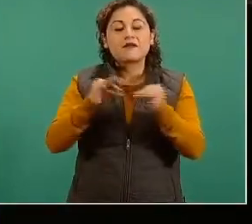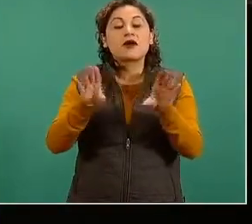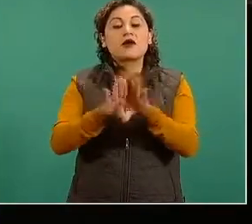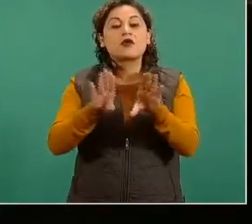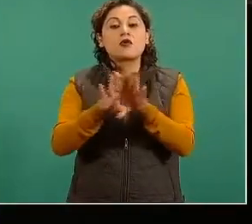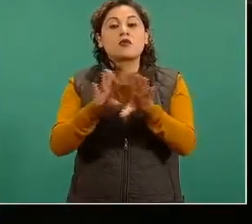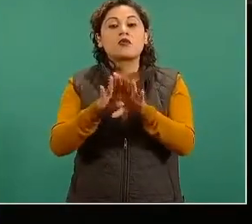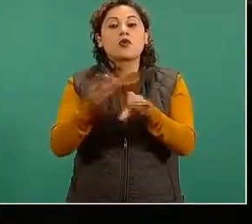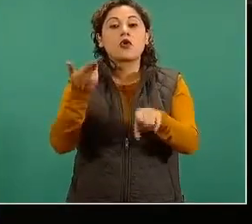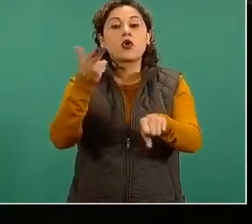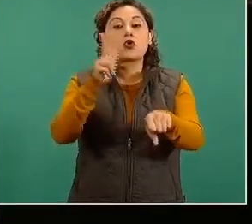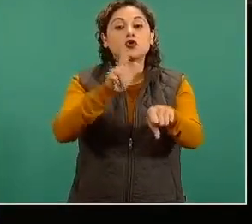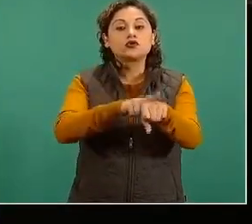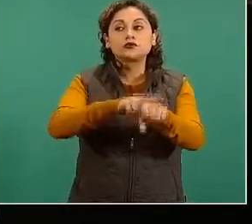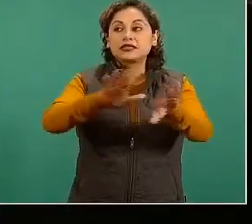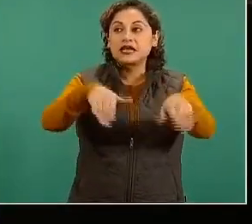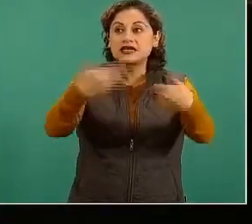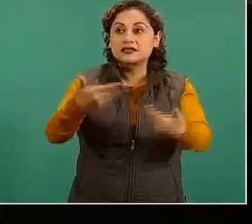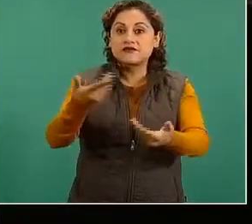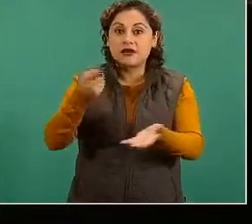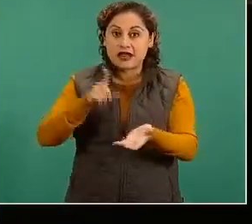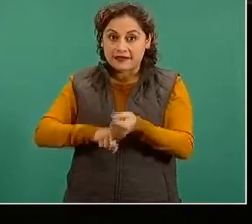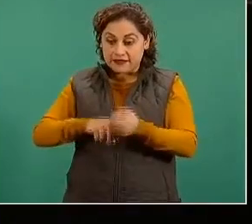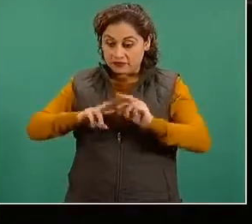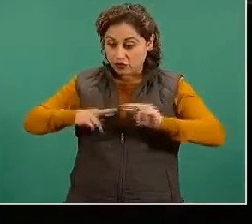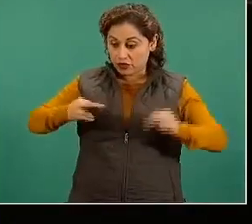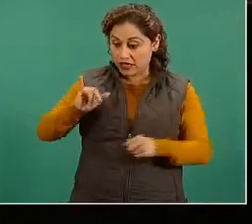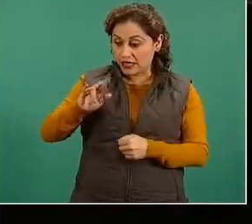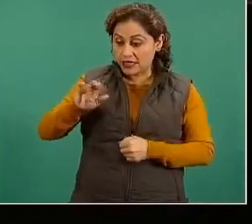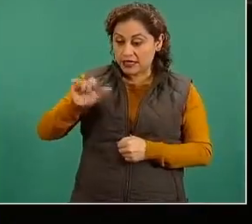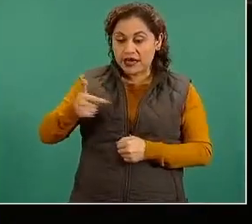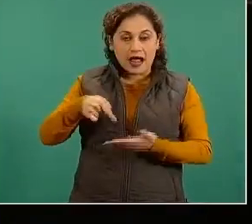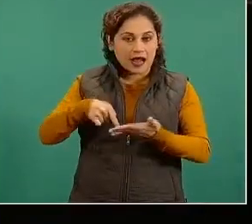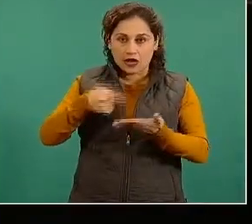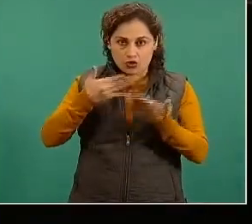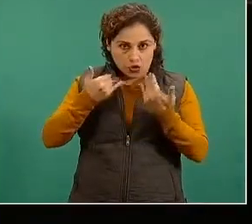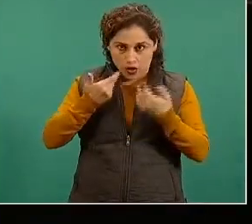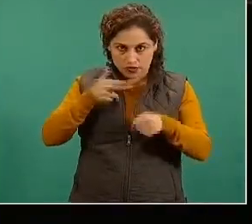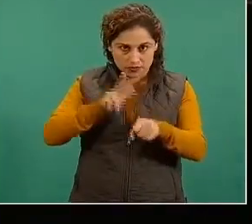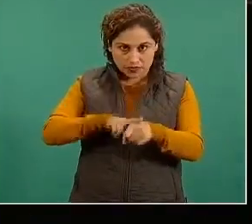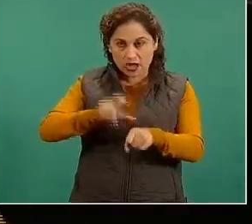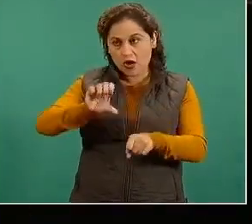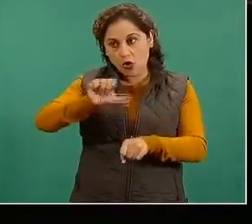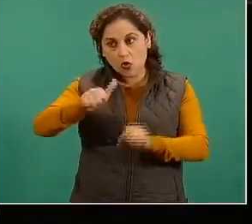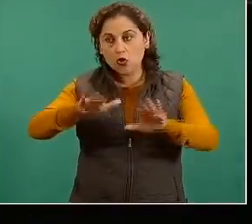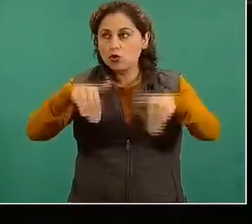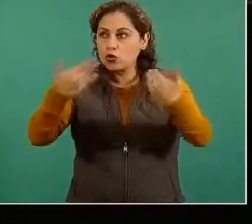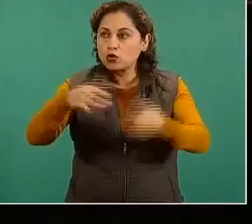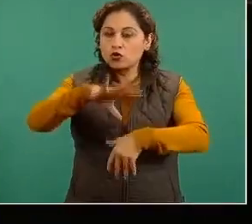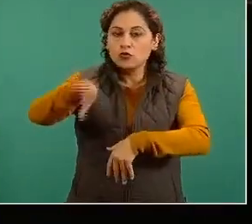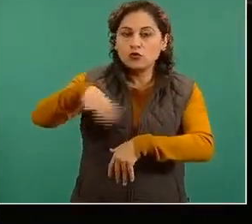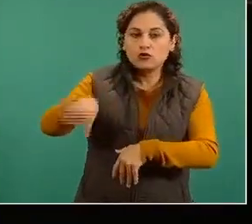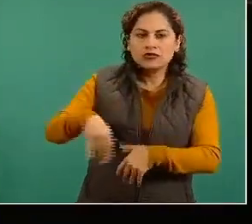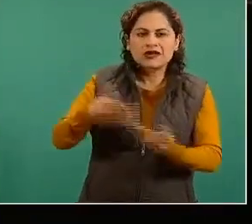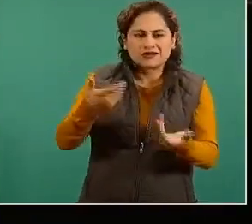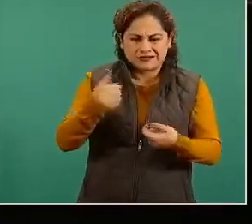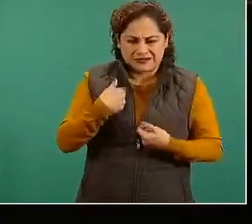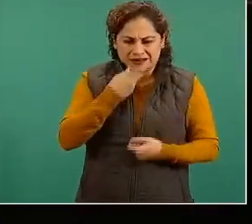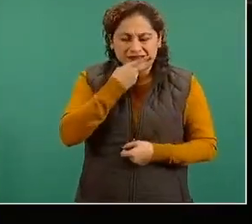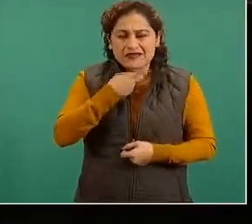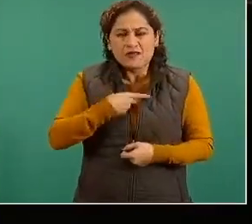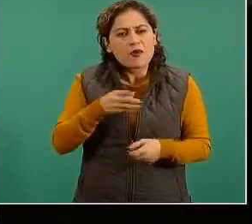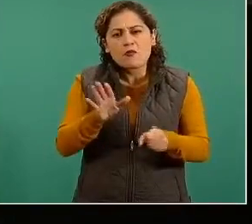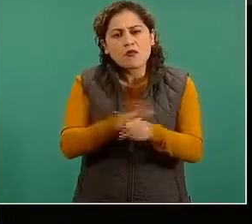que no están en la red no le entendí bien nos podría precisar por qué fueron muchas menos que en los días anteriores o si ya está